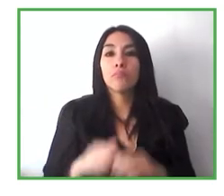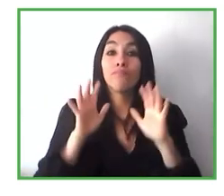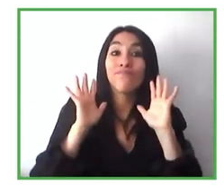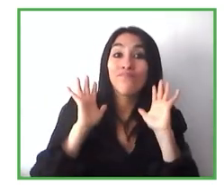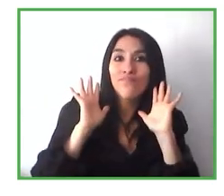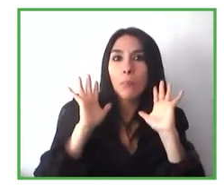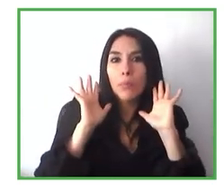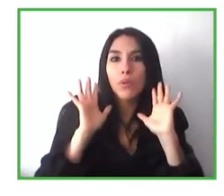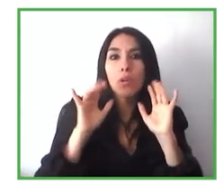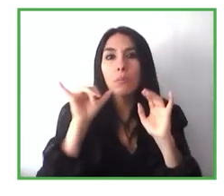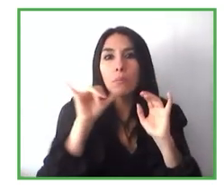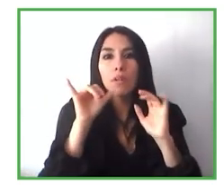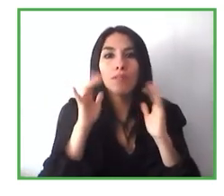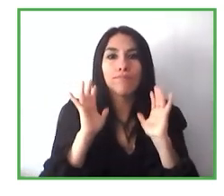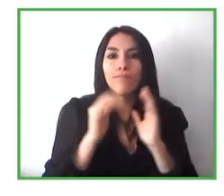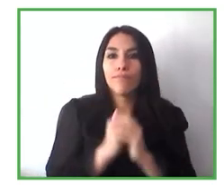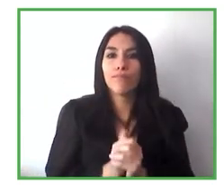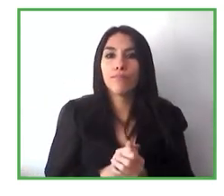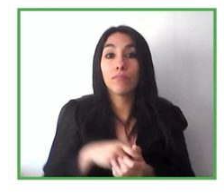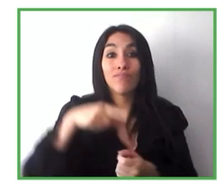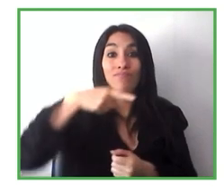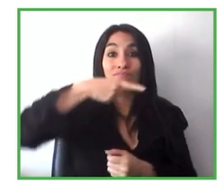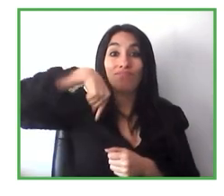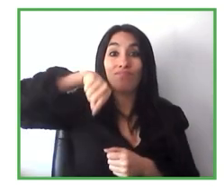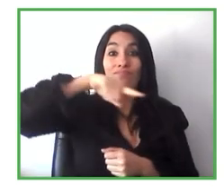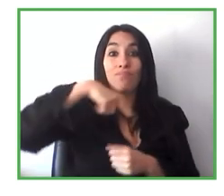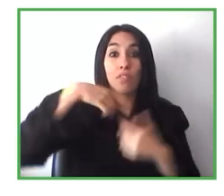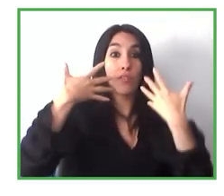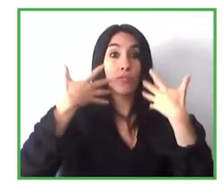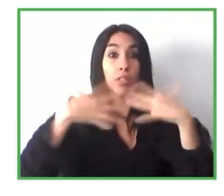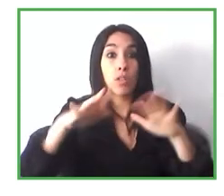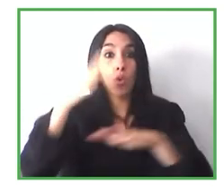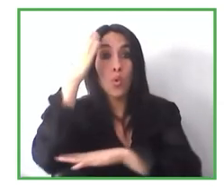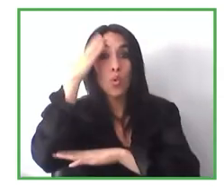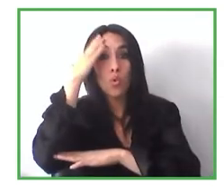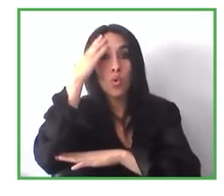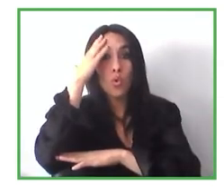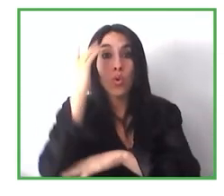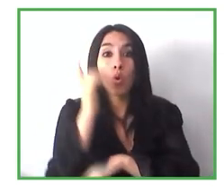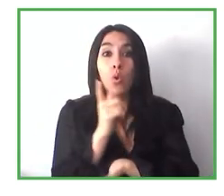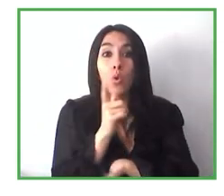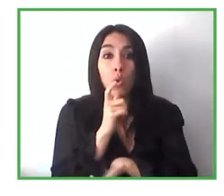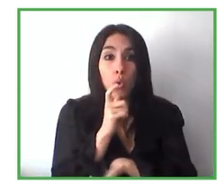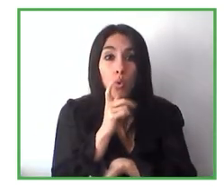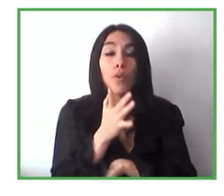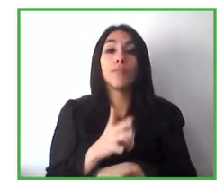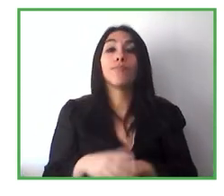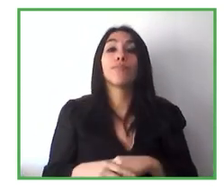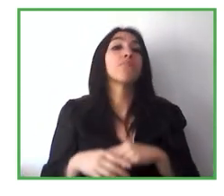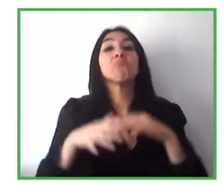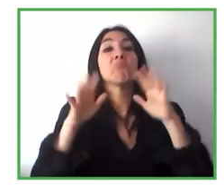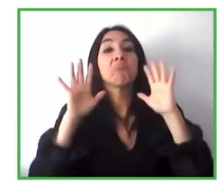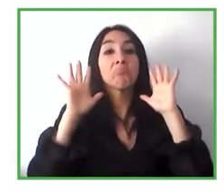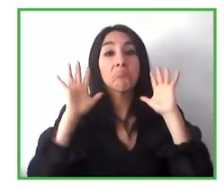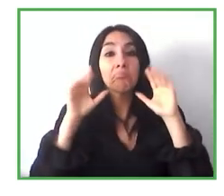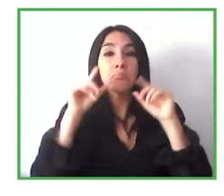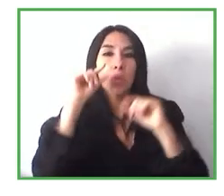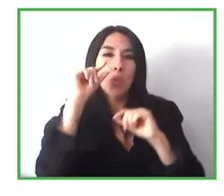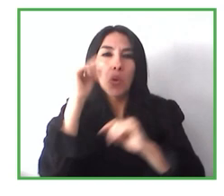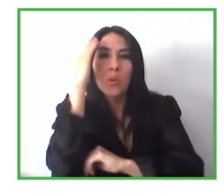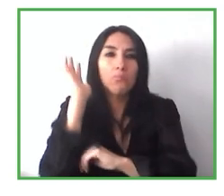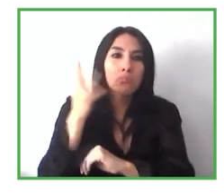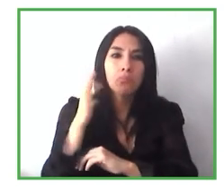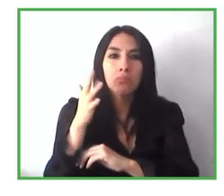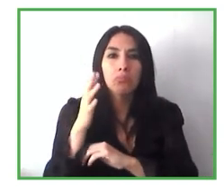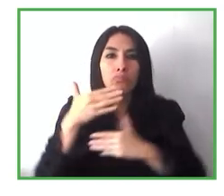con el conocimiento que tenemos, un poco de cómo funcionan las empresas, y qué tipo de persona tenemos como cliente, podemos ver